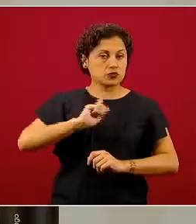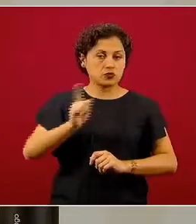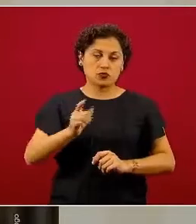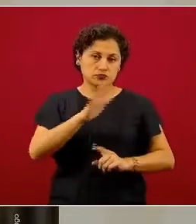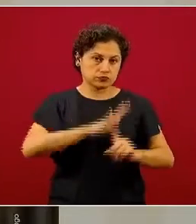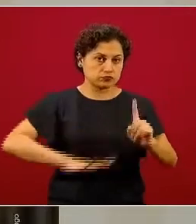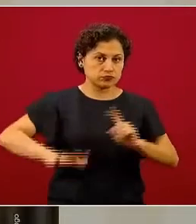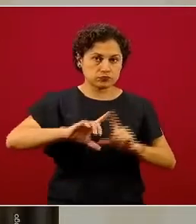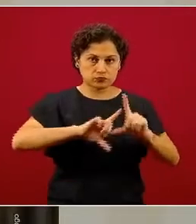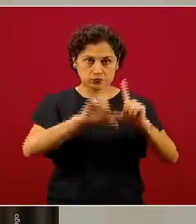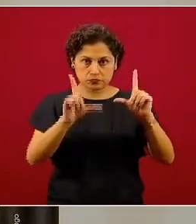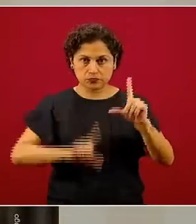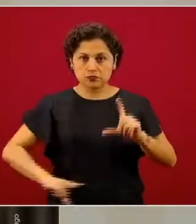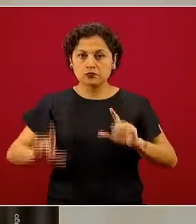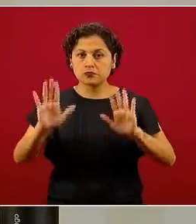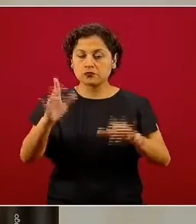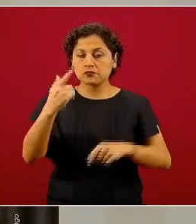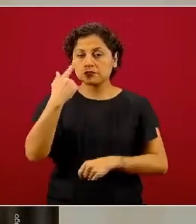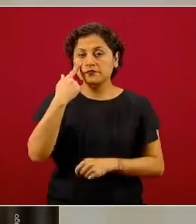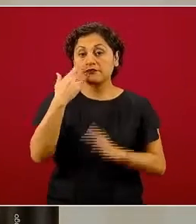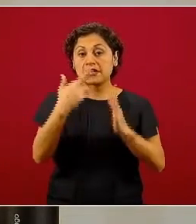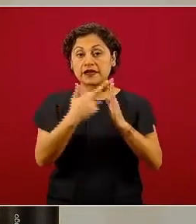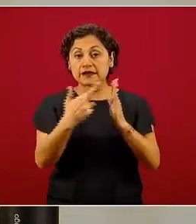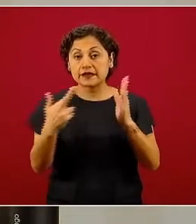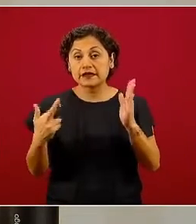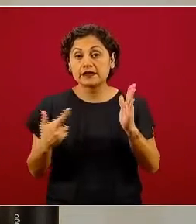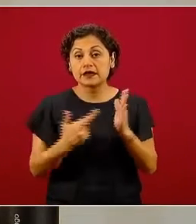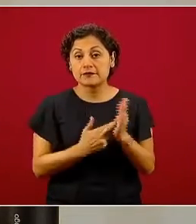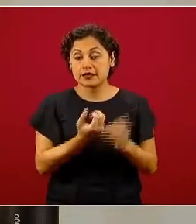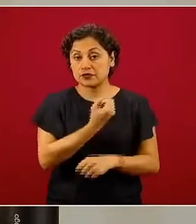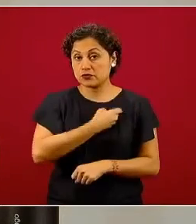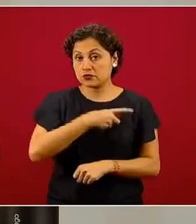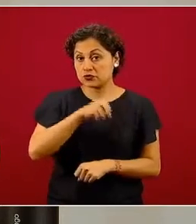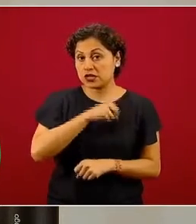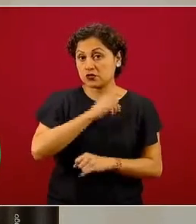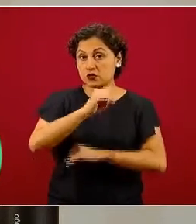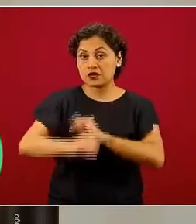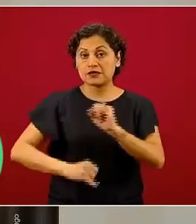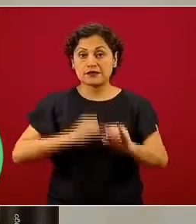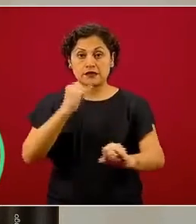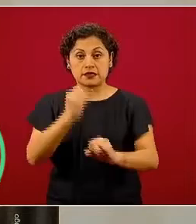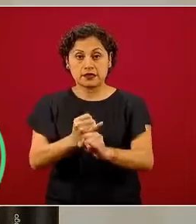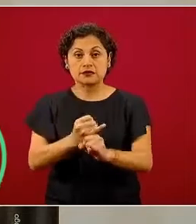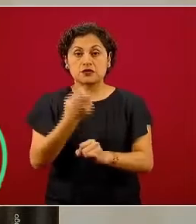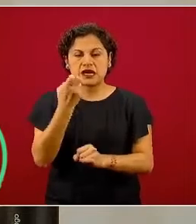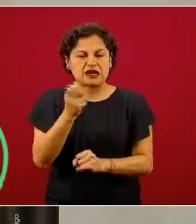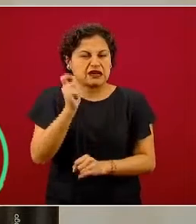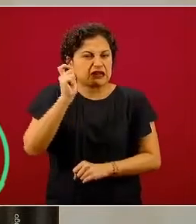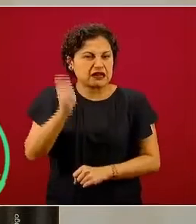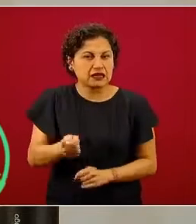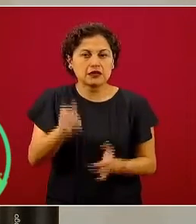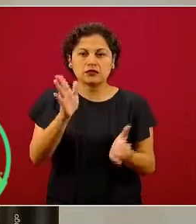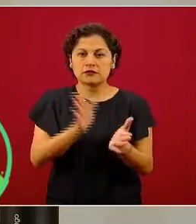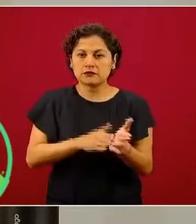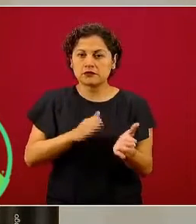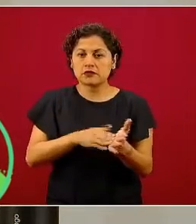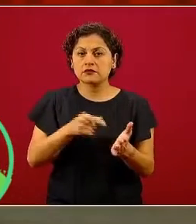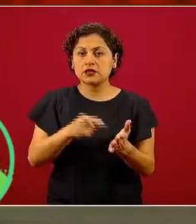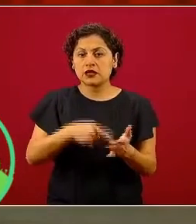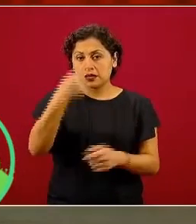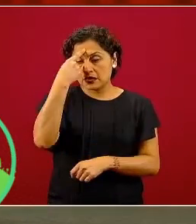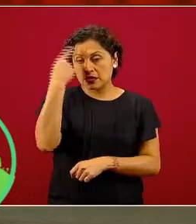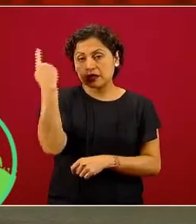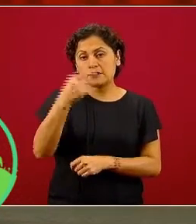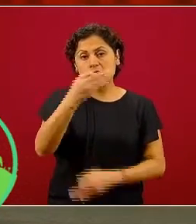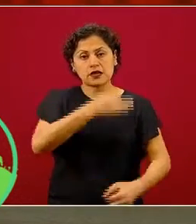siguiente, el Reglamento Sanitario Internacional es el documento jurídico vinculante para todos los Estados miembros de la Organización